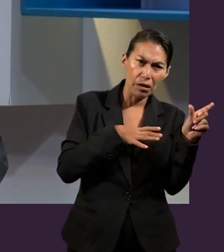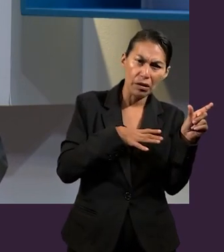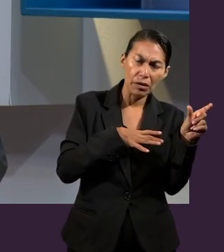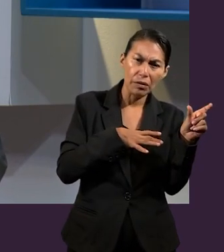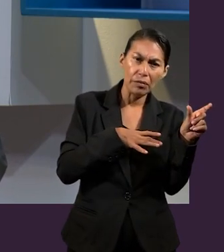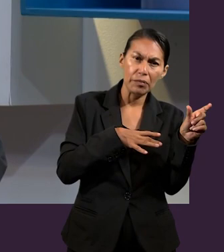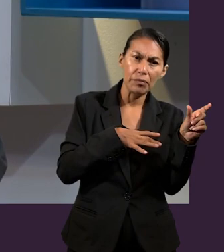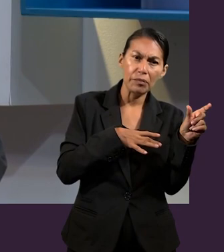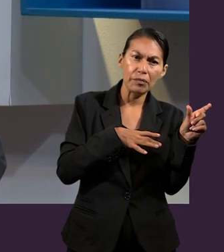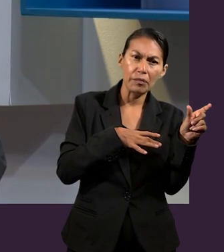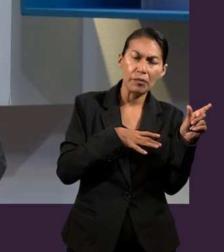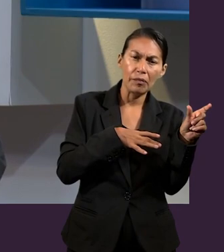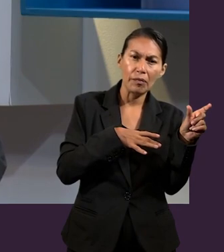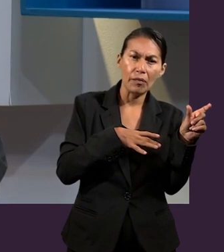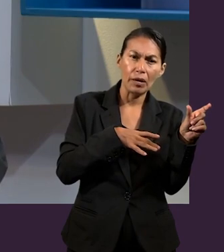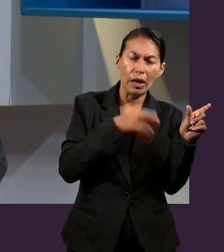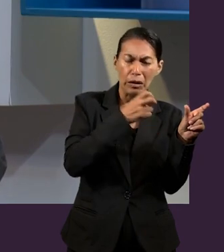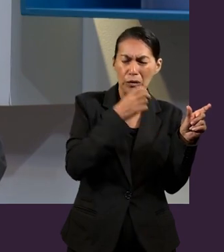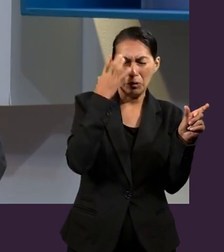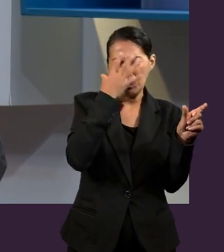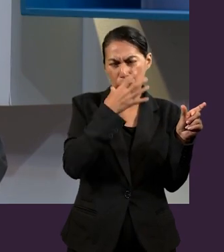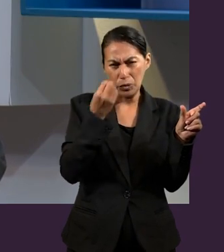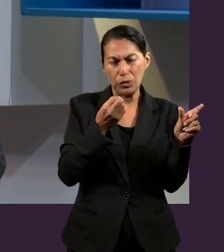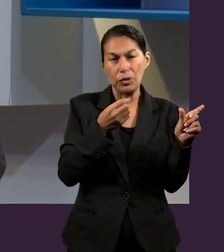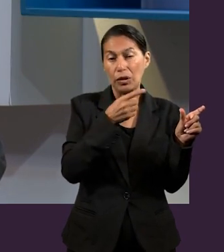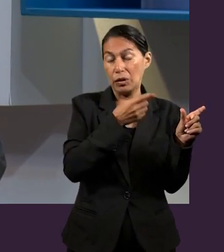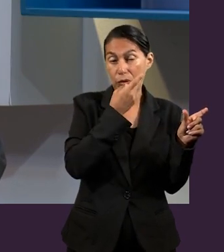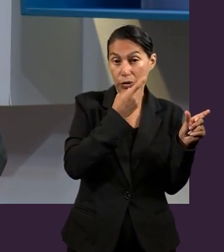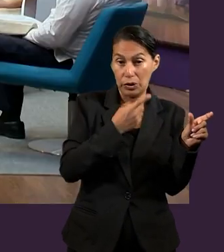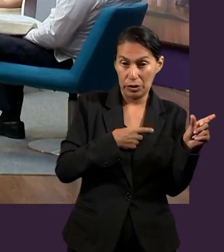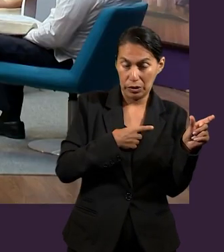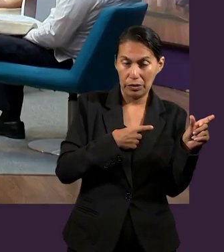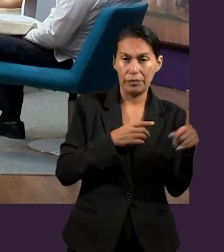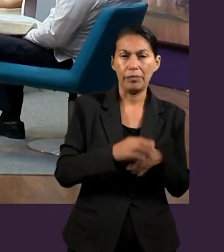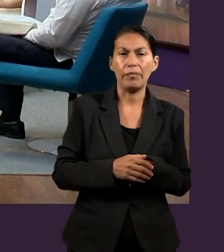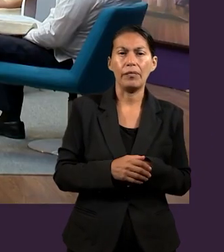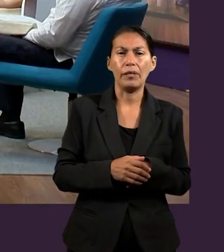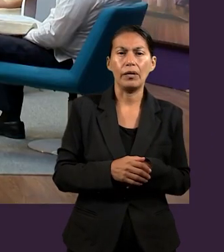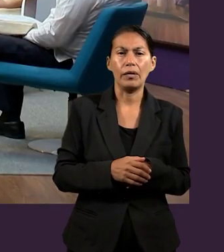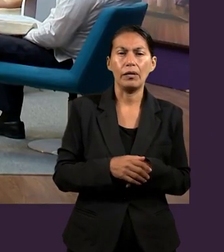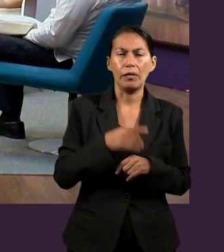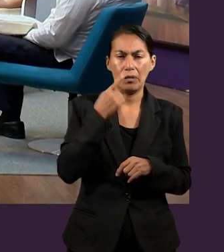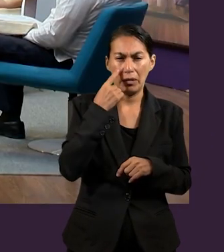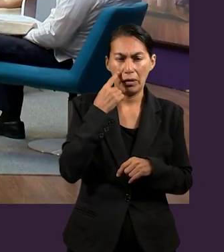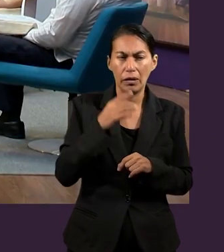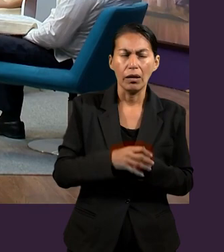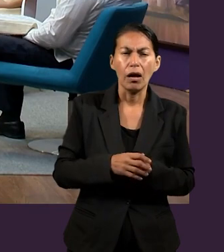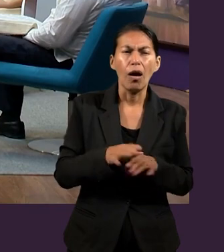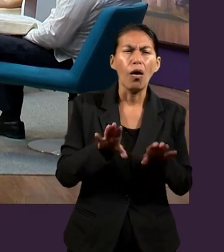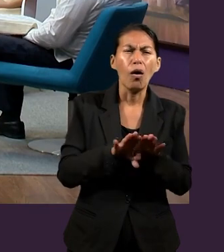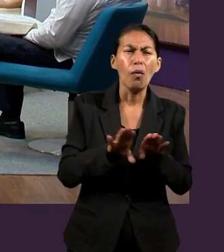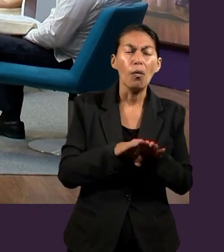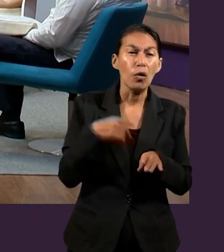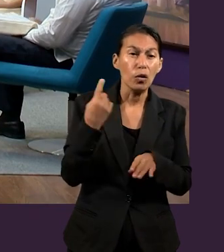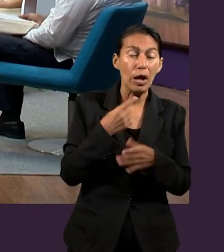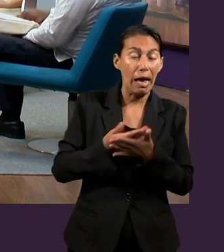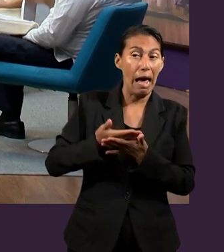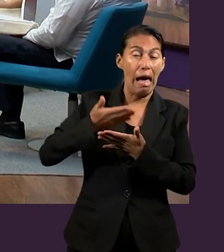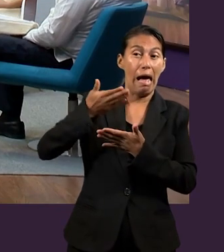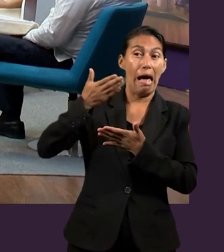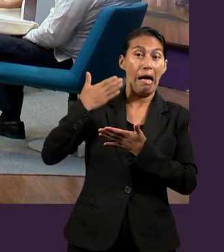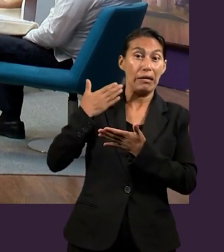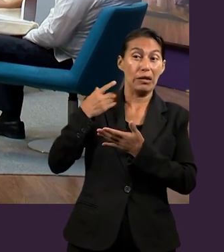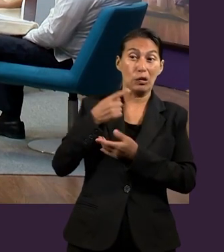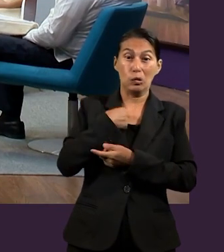en estos versículos de esta epístola maravillosa de Efesios, Él nos dice muchas cosas. O sea, el hecho de que